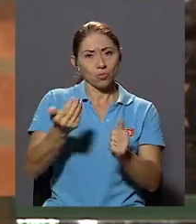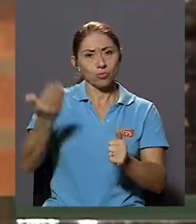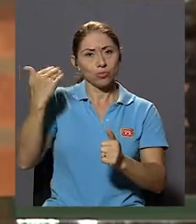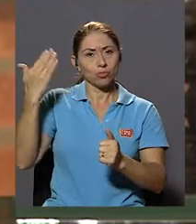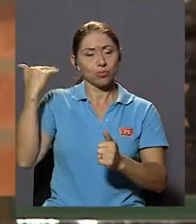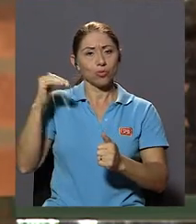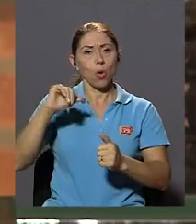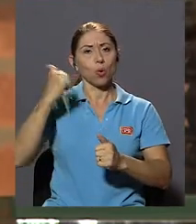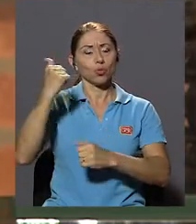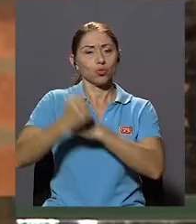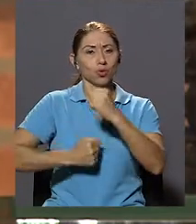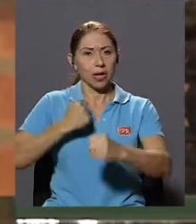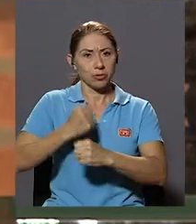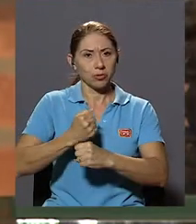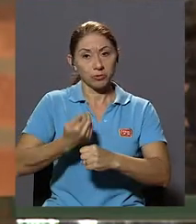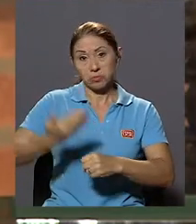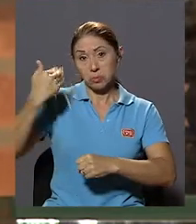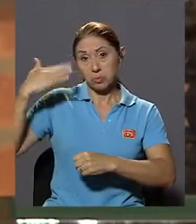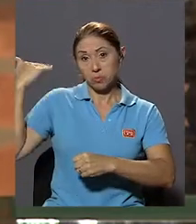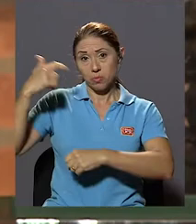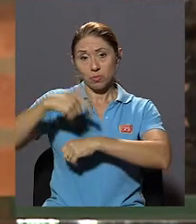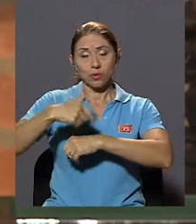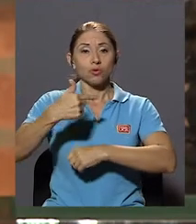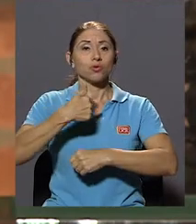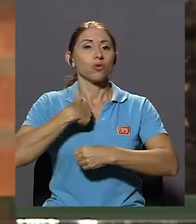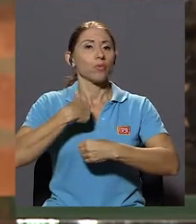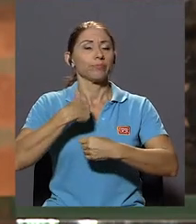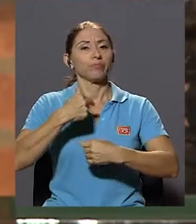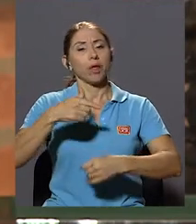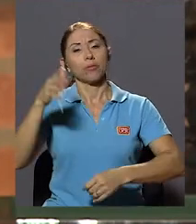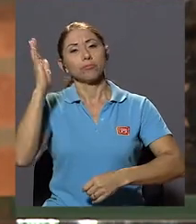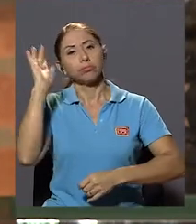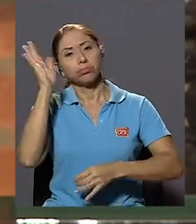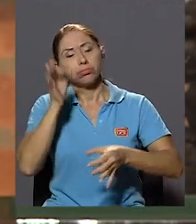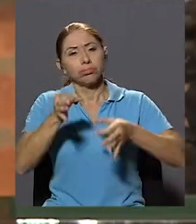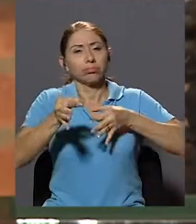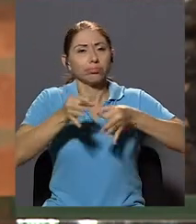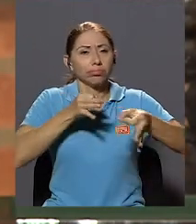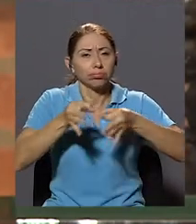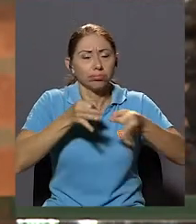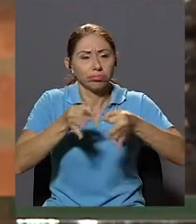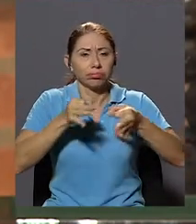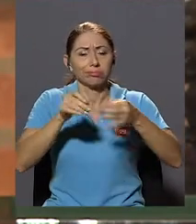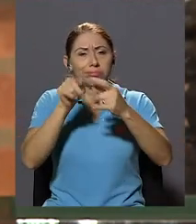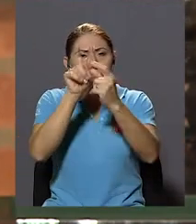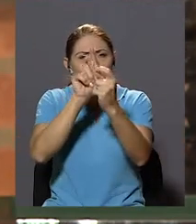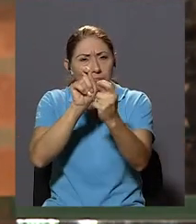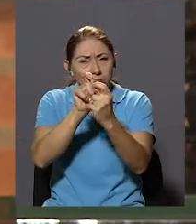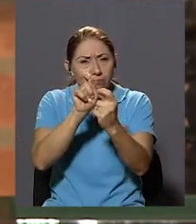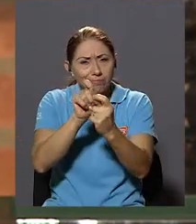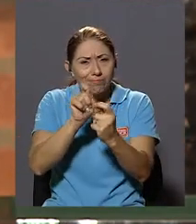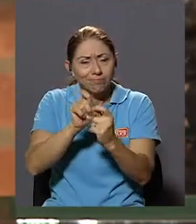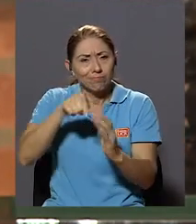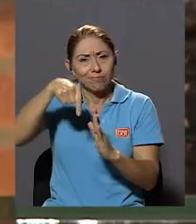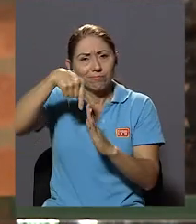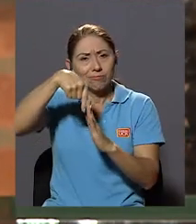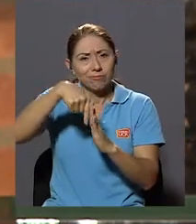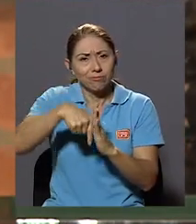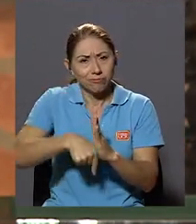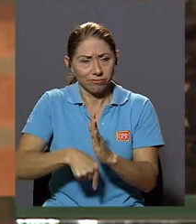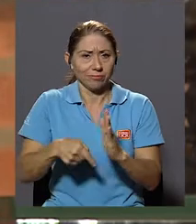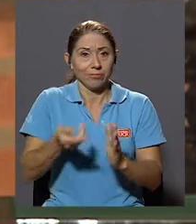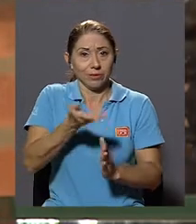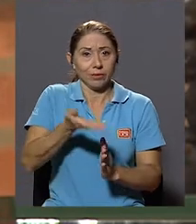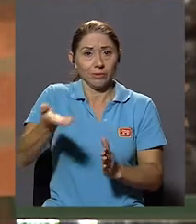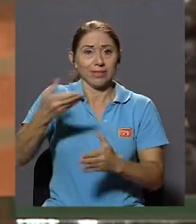En los cuales yo hacía una presentación Lo más exhaustiva posible De aquello que